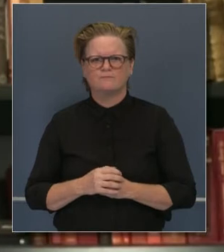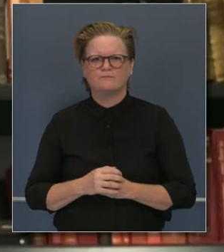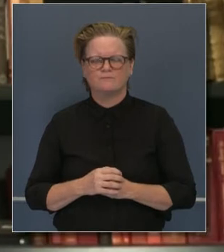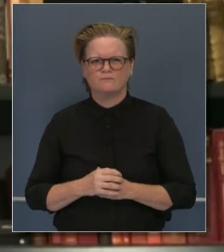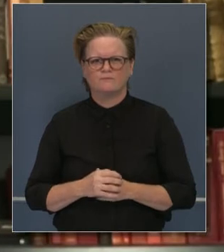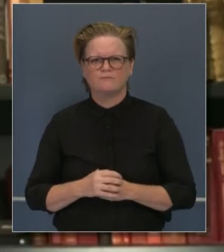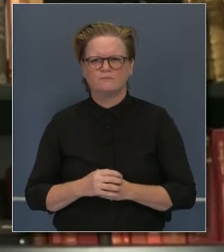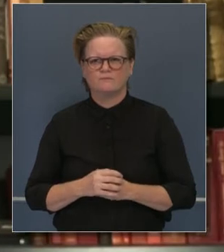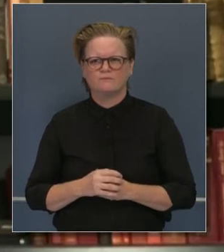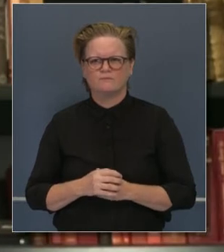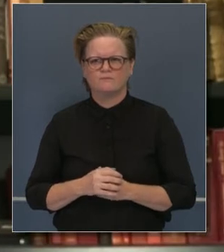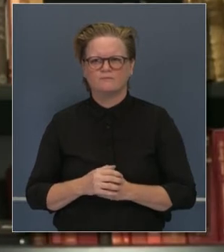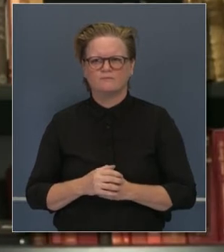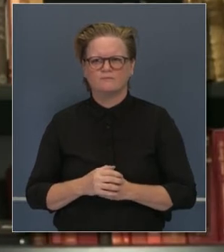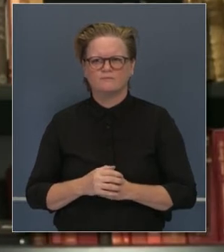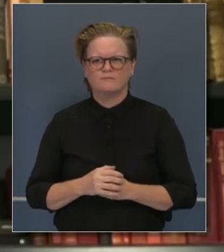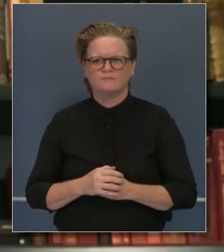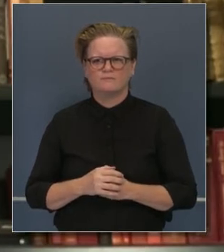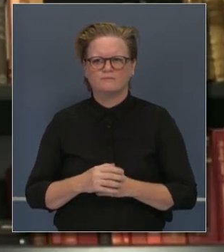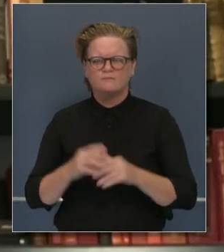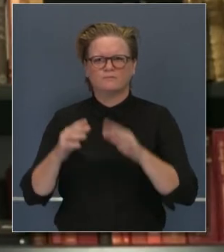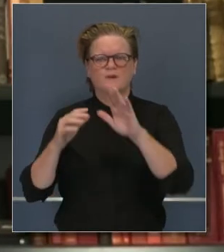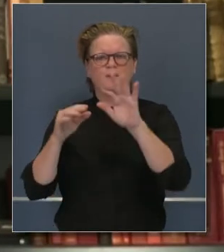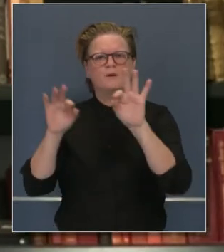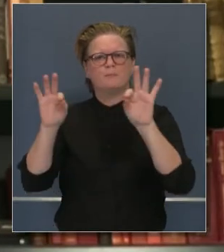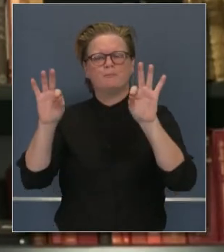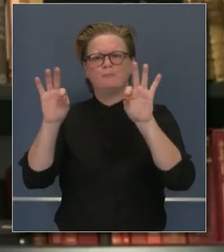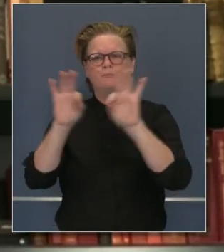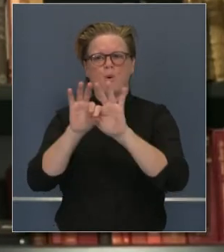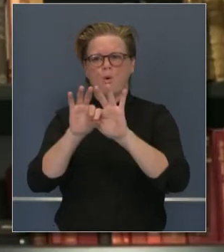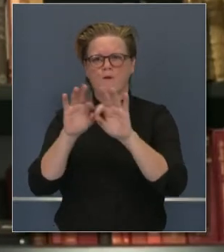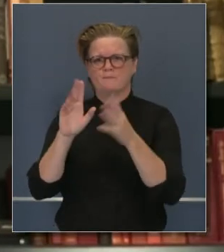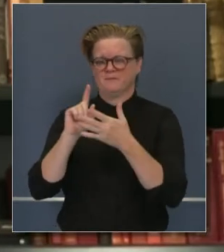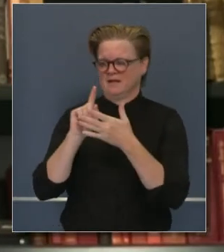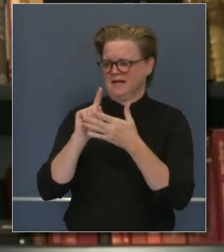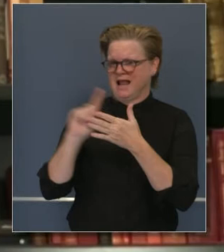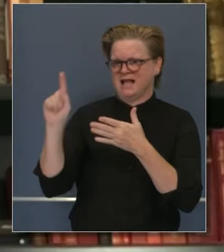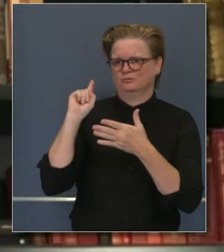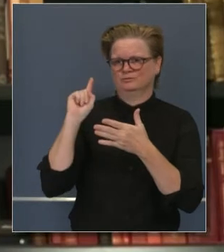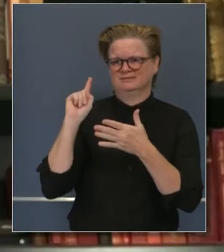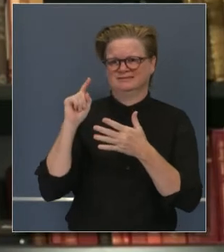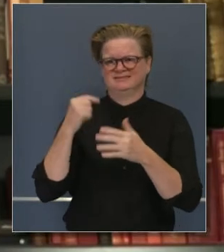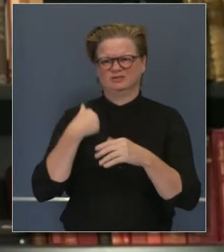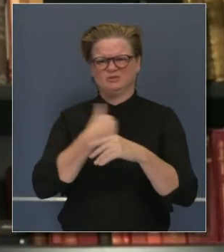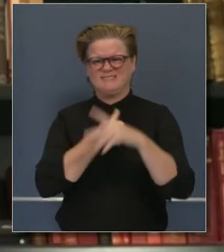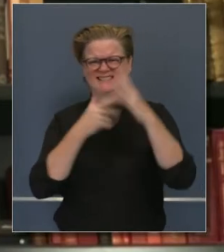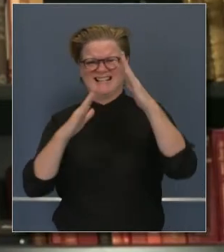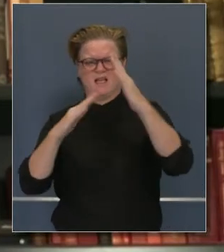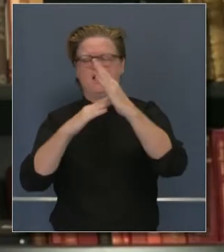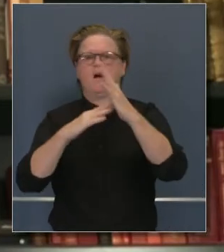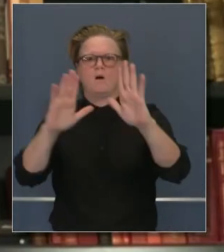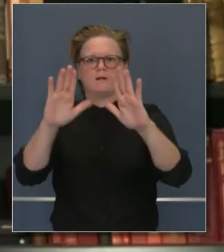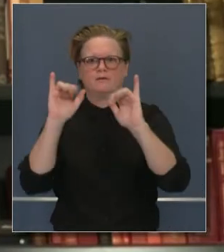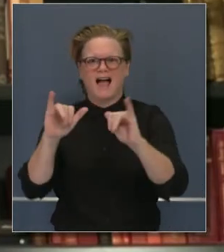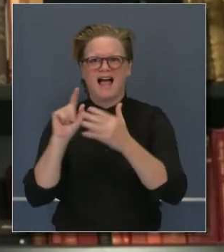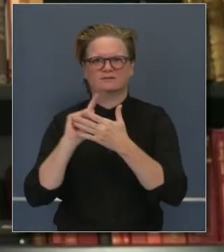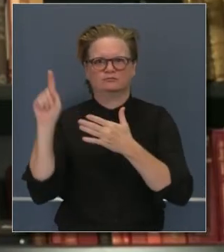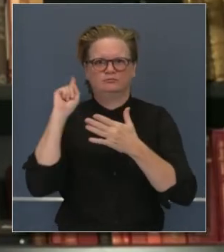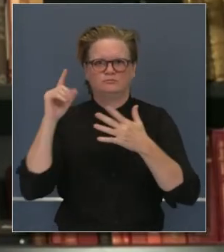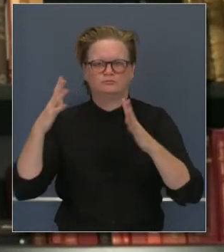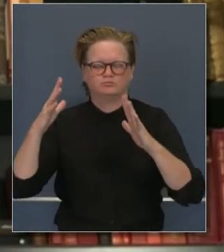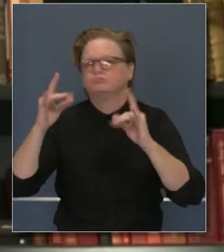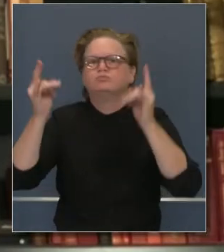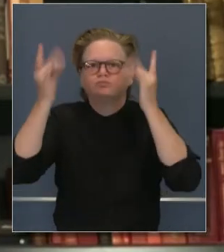varias veces. La semana pasada indicamos que estamos poniendo el freno de emergencia sobre los niveles.